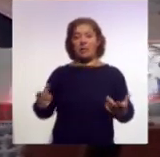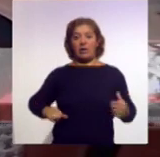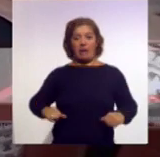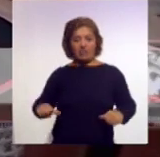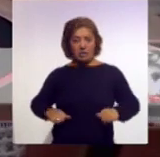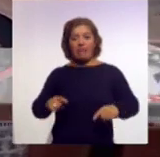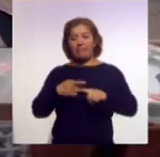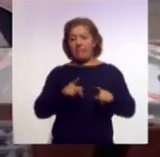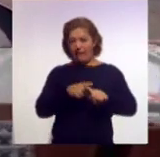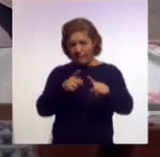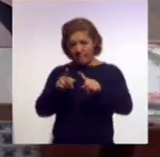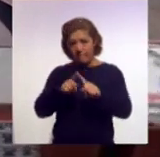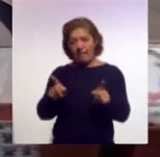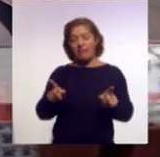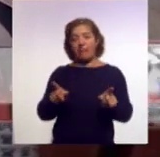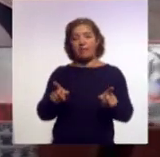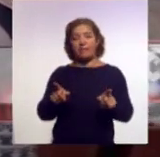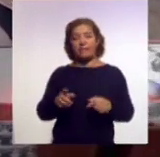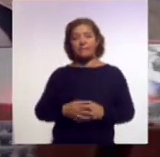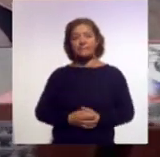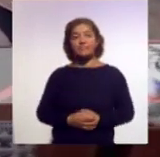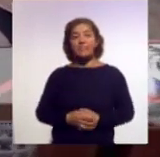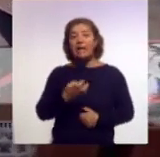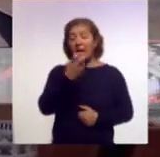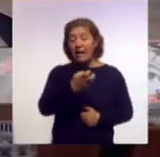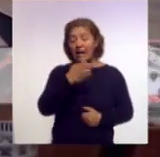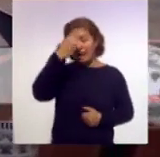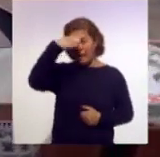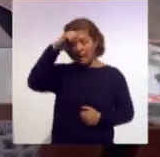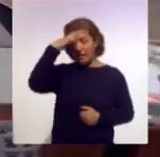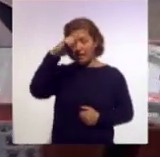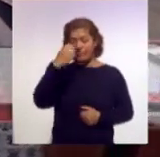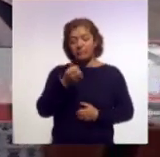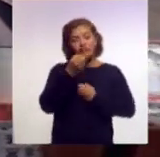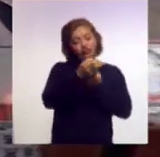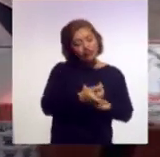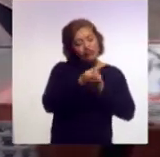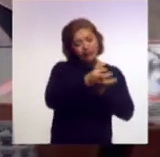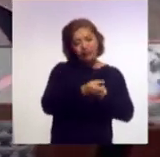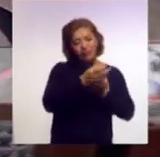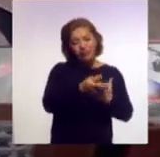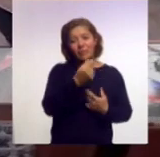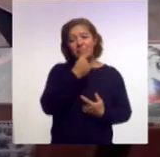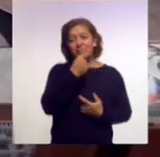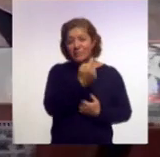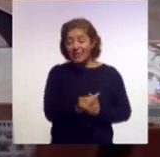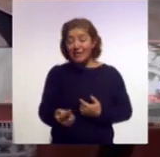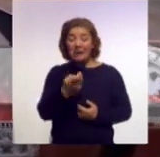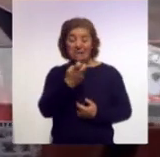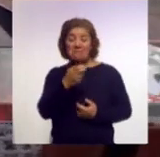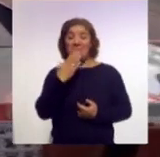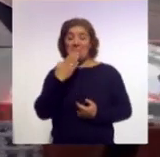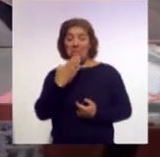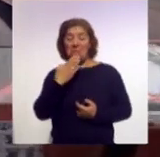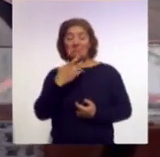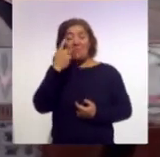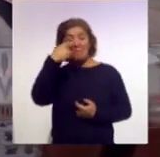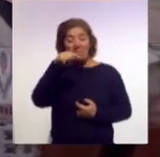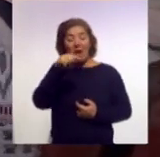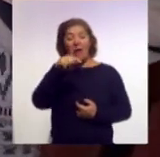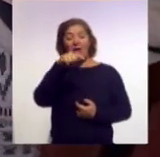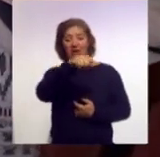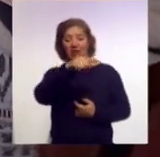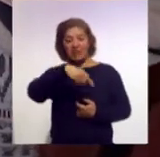pues está genial, Porque son experiencias que a los niños pues les va sirviendo, les sirviendo para poder reforzar algunas